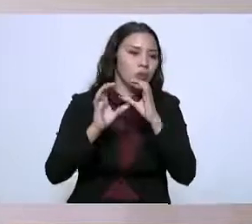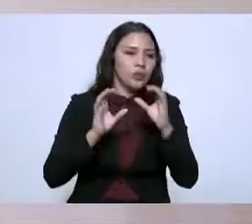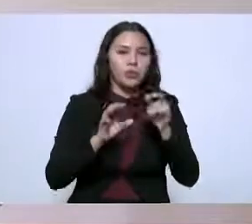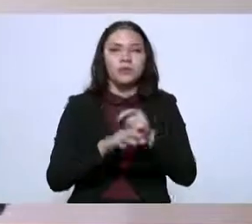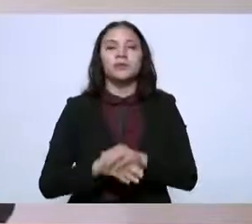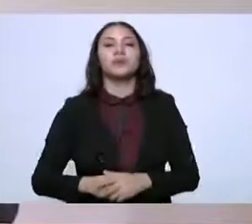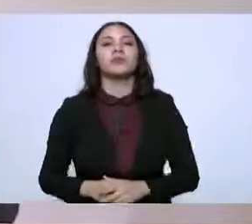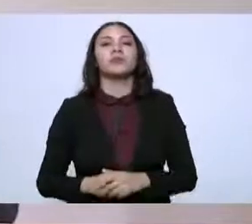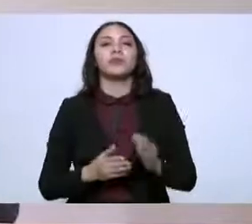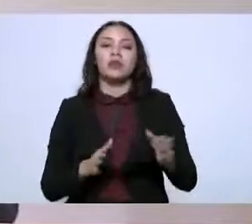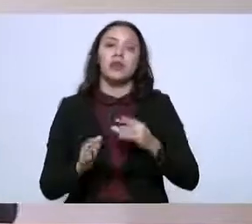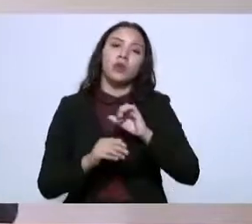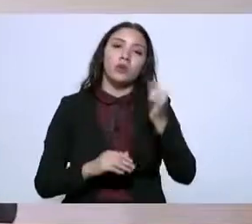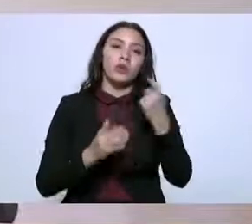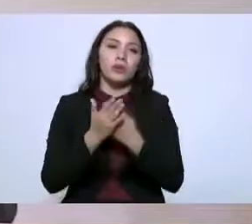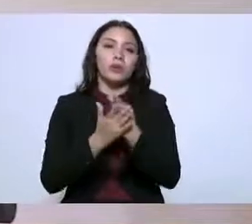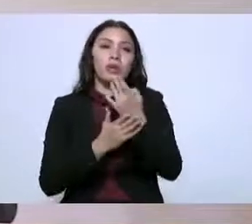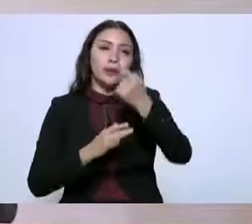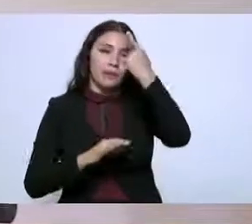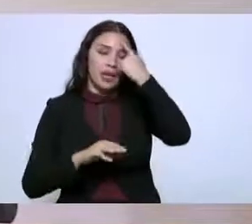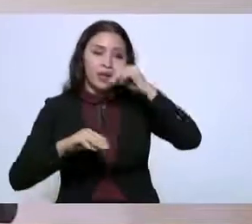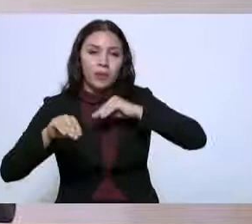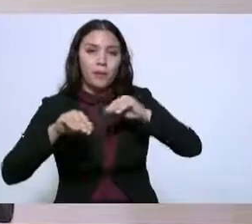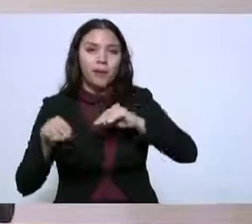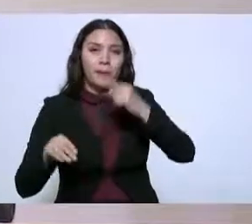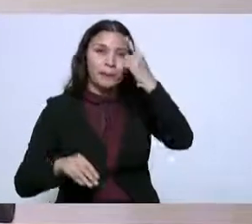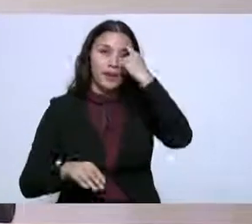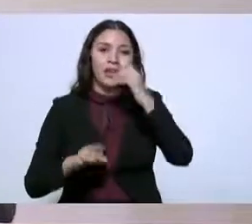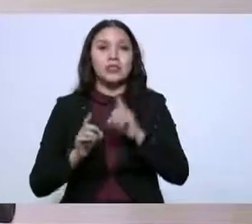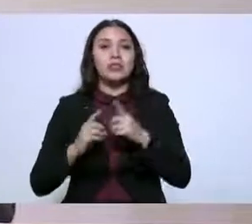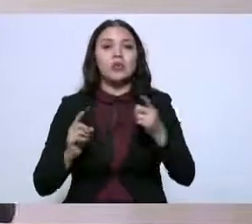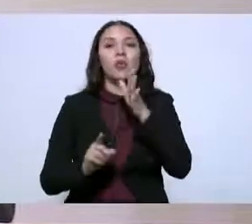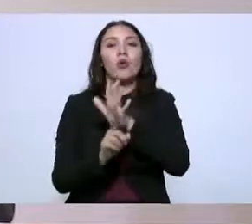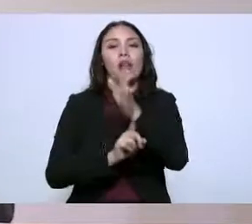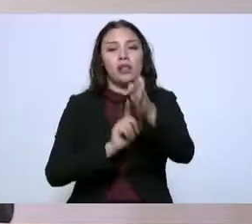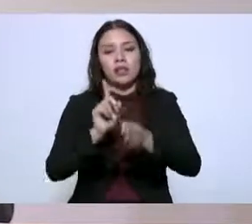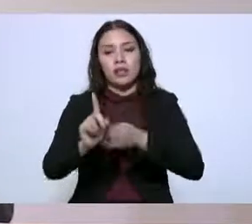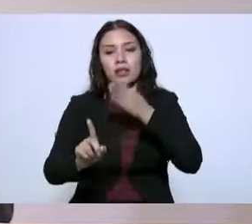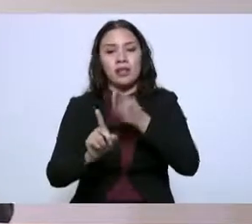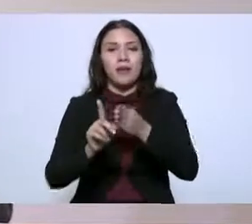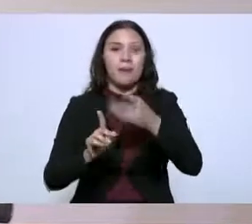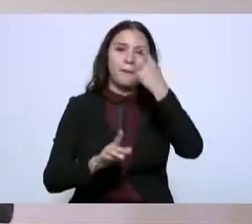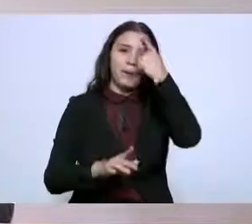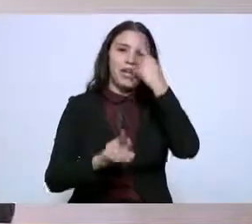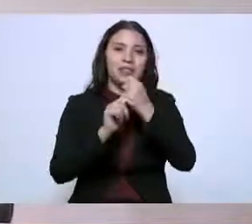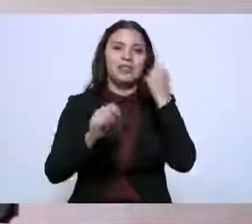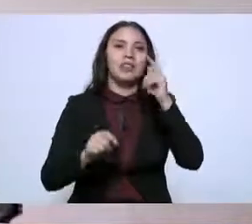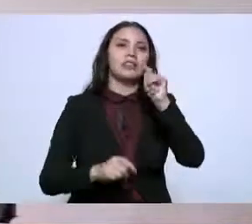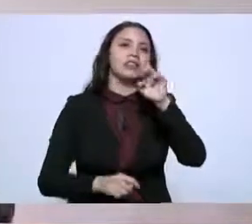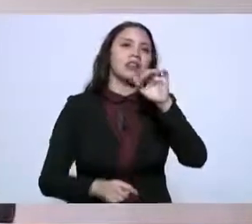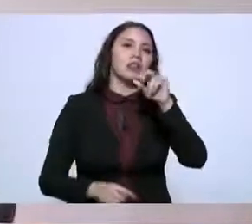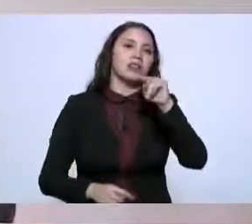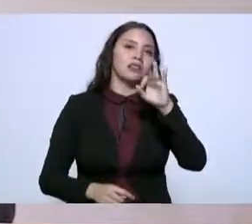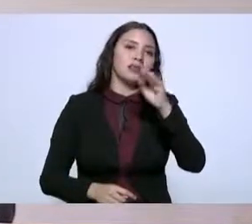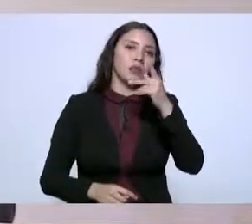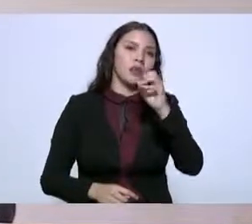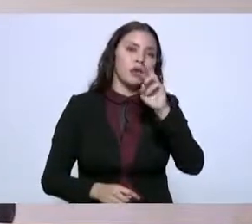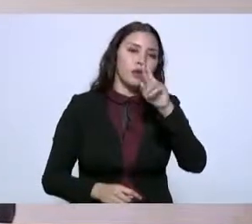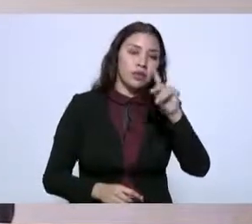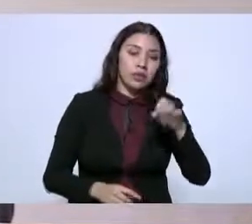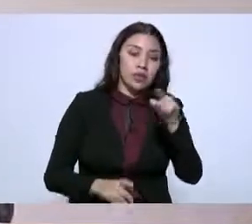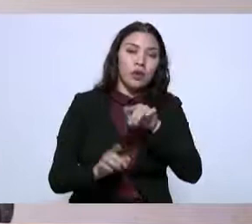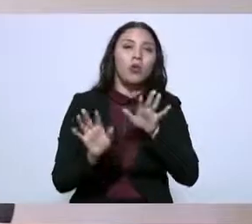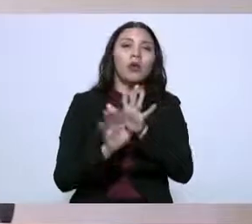Un proyecto de movilidad, de un desarrollo orientado al transporte en esta región tan